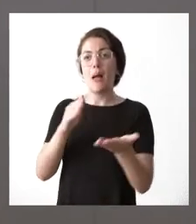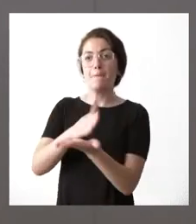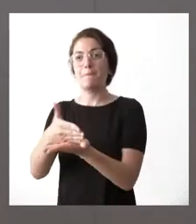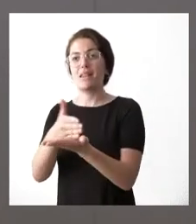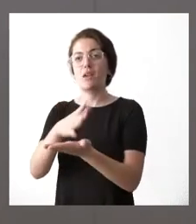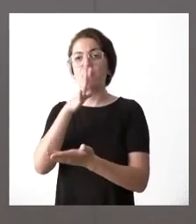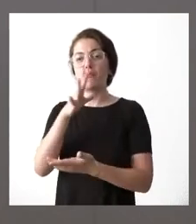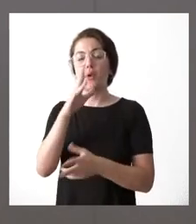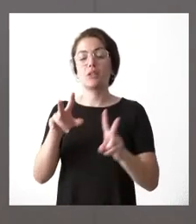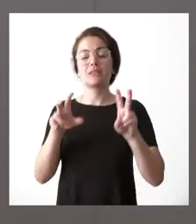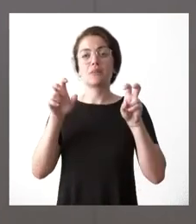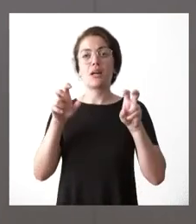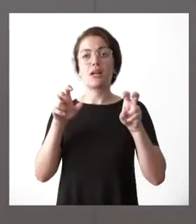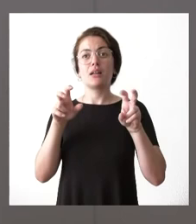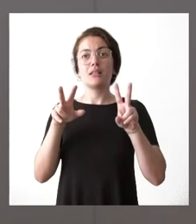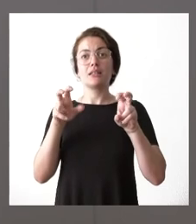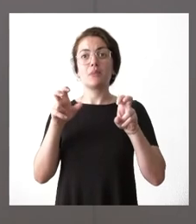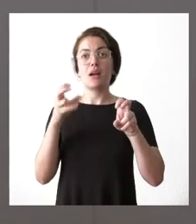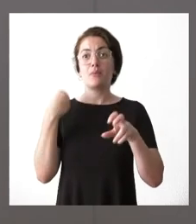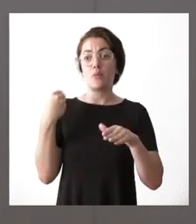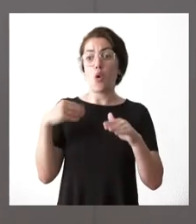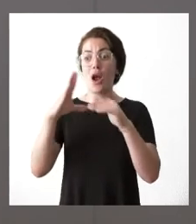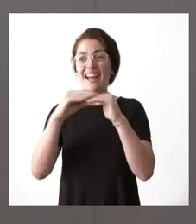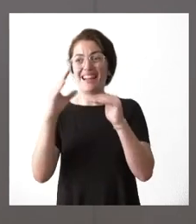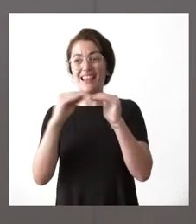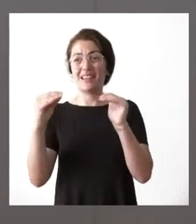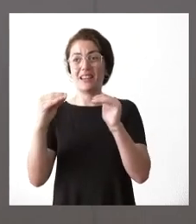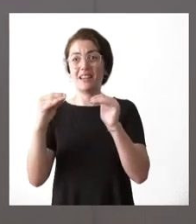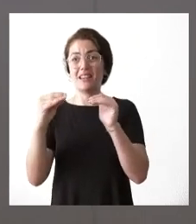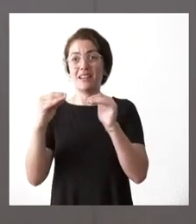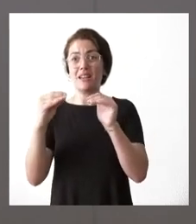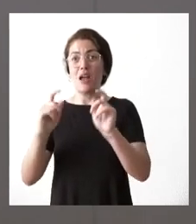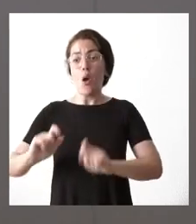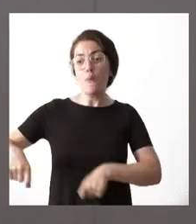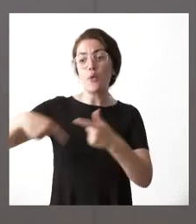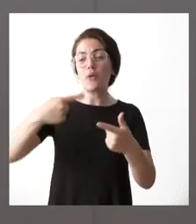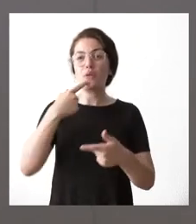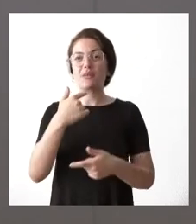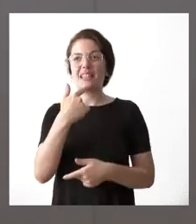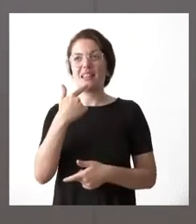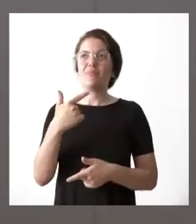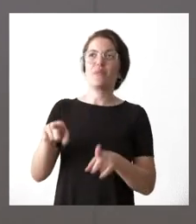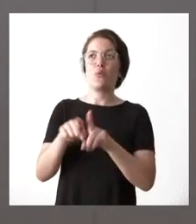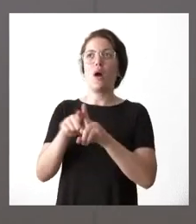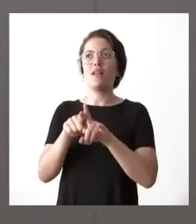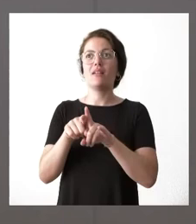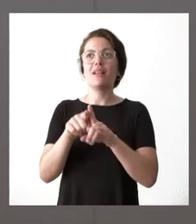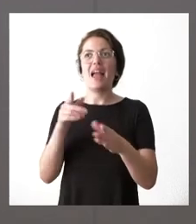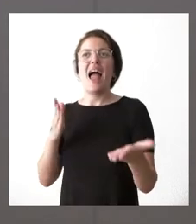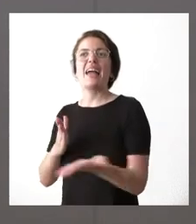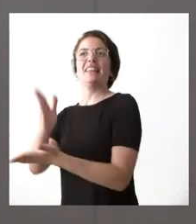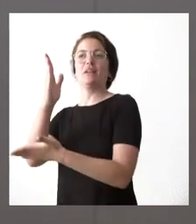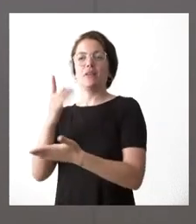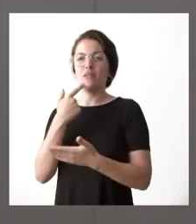relación entre un cliente y un proveedor de esa cadena de valor la palabra intervenir quizá no sea más adecuada básicamente